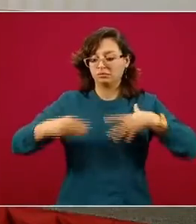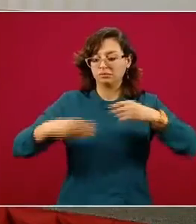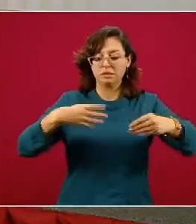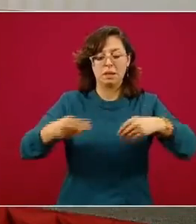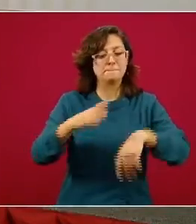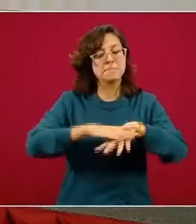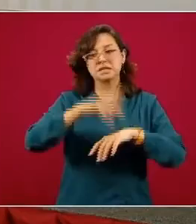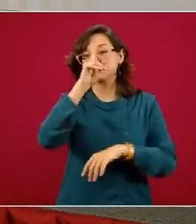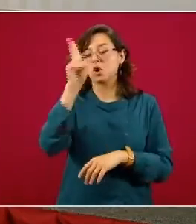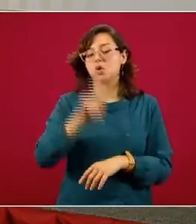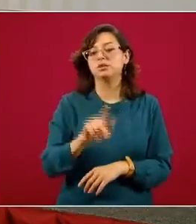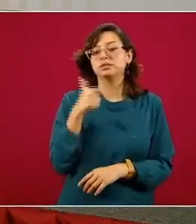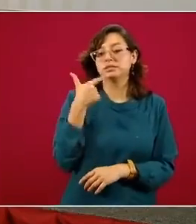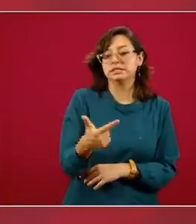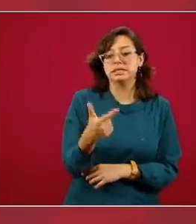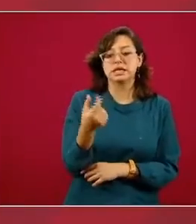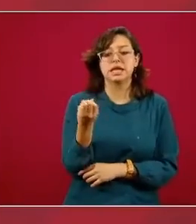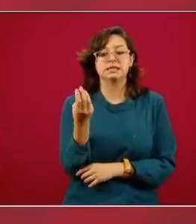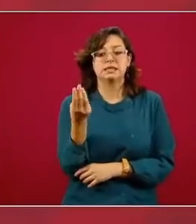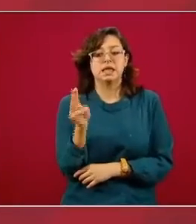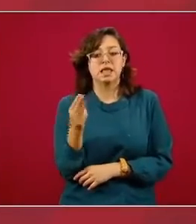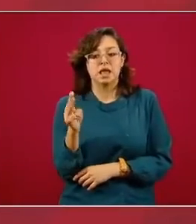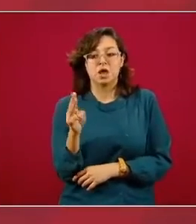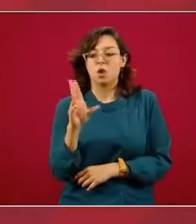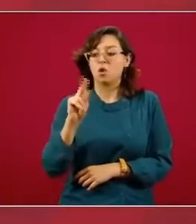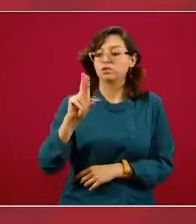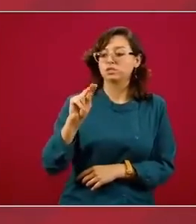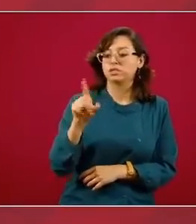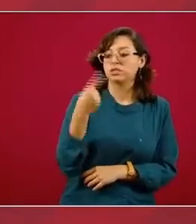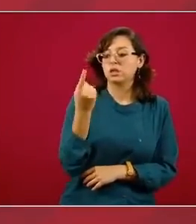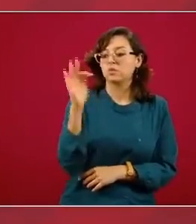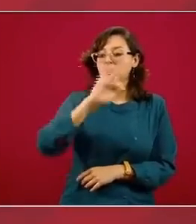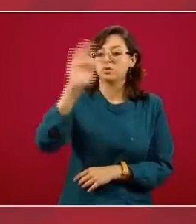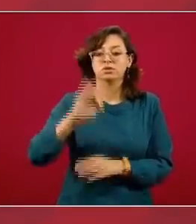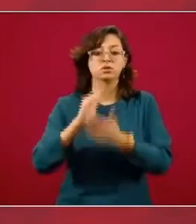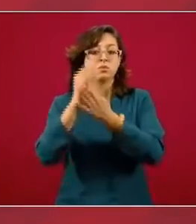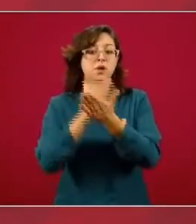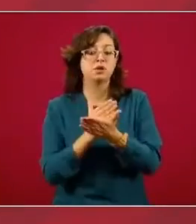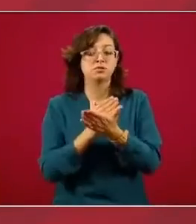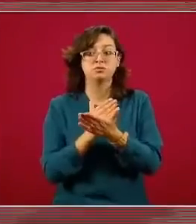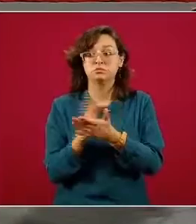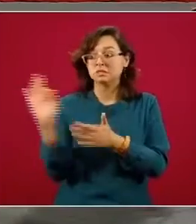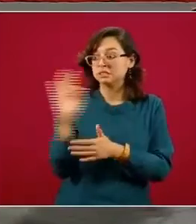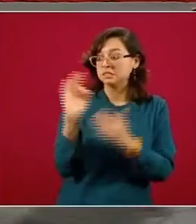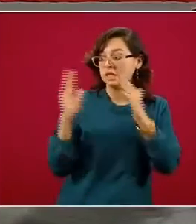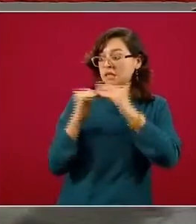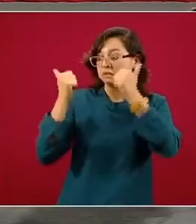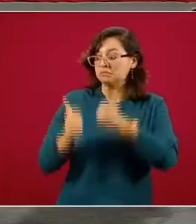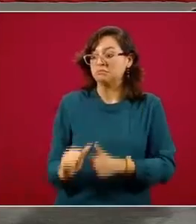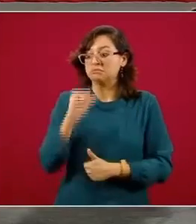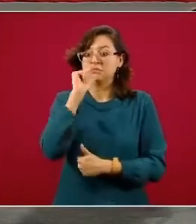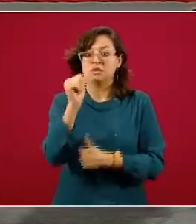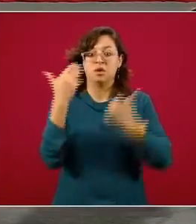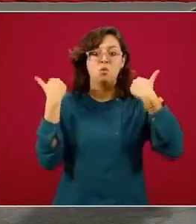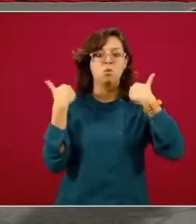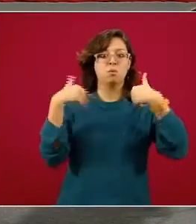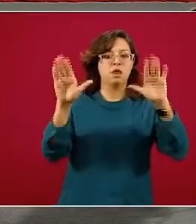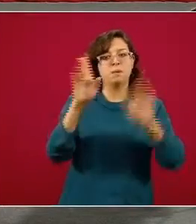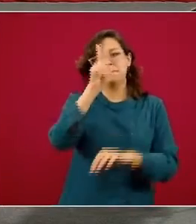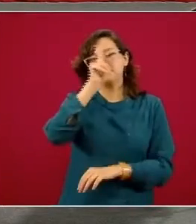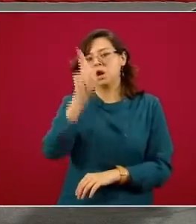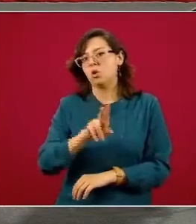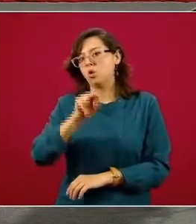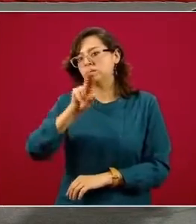7 de mayo, tuvimos 81% menos casos de los que hubiéramos tenido si no se hubieran hecho estas